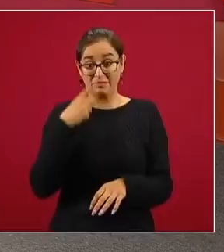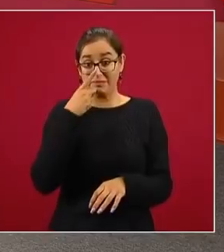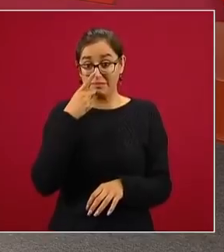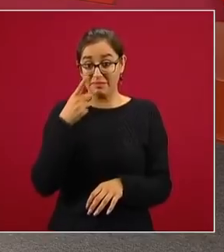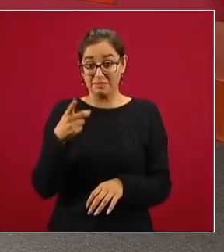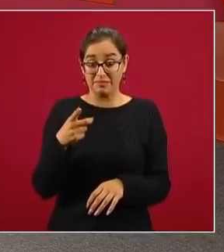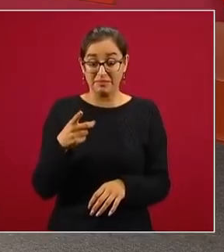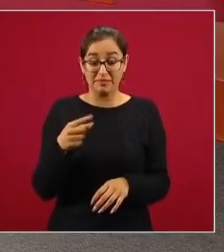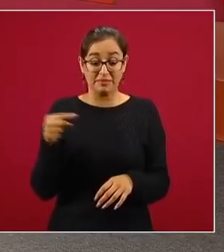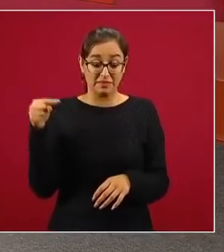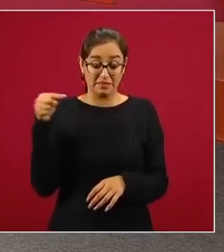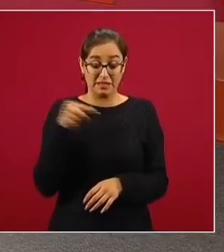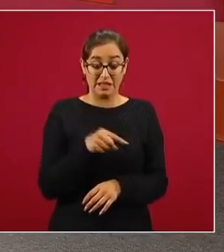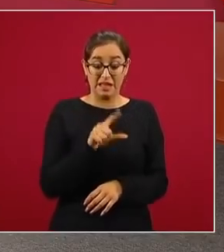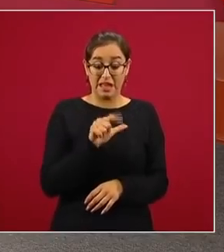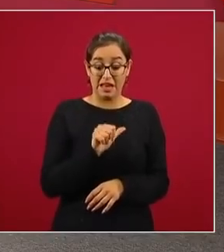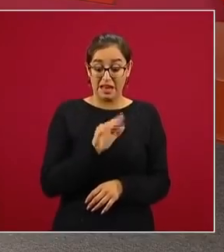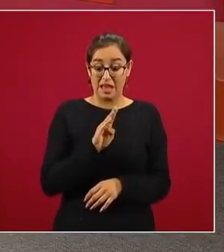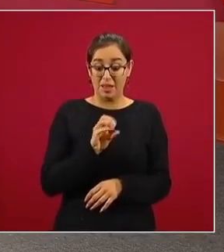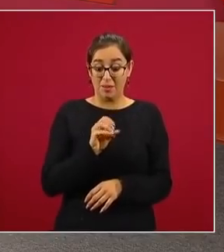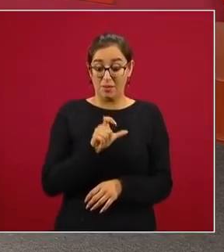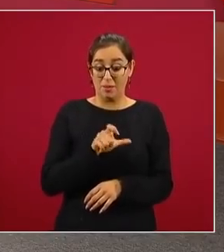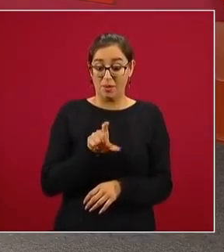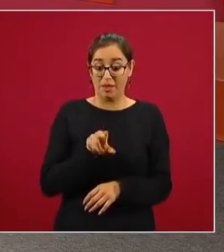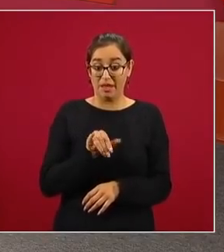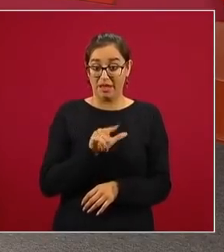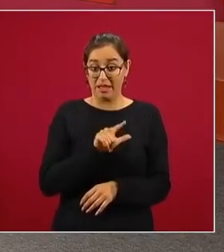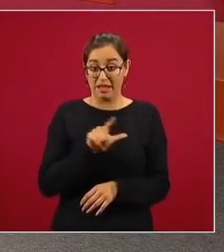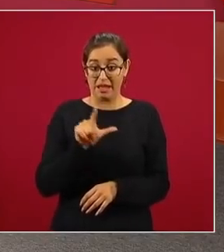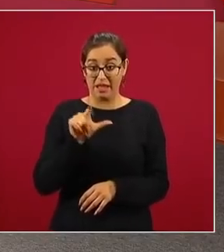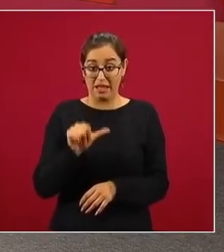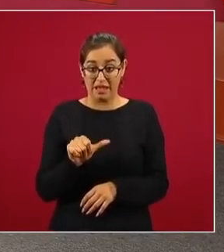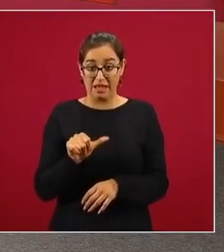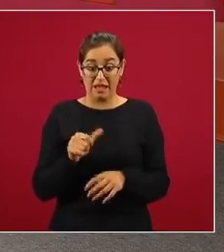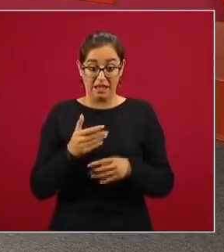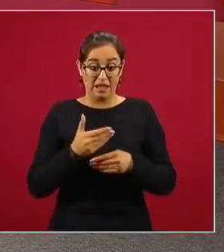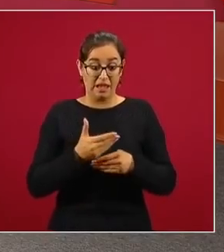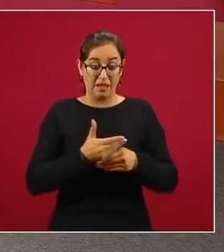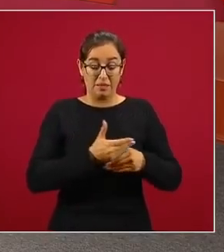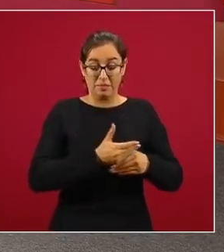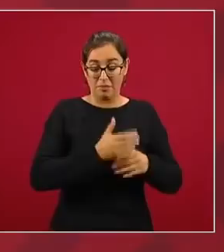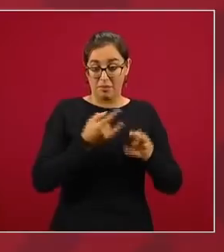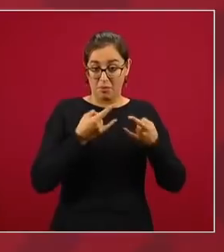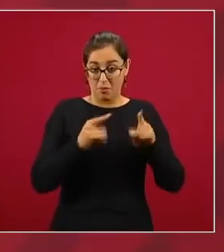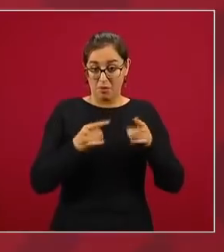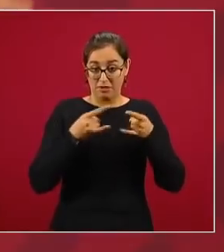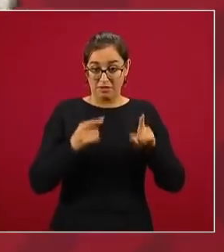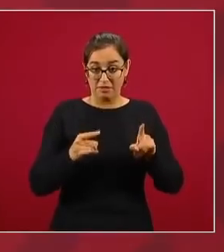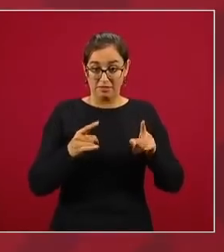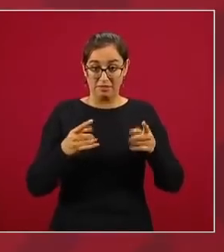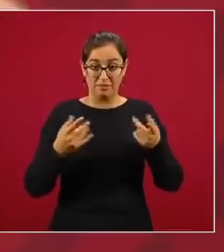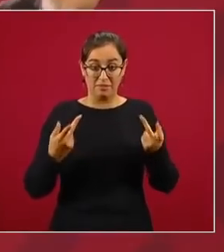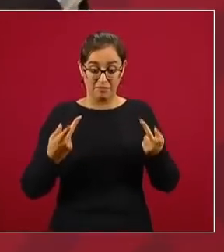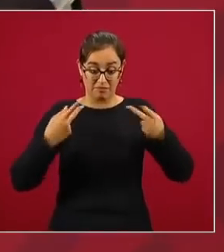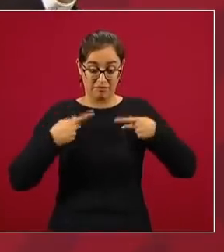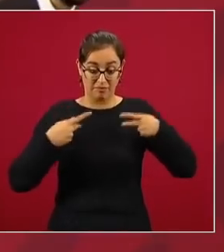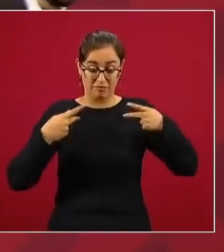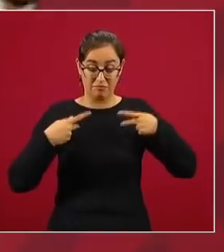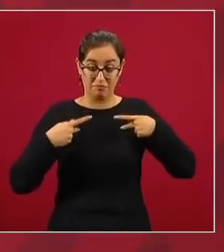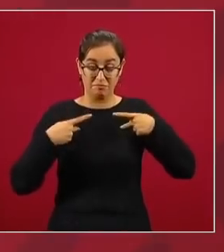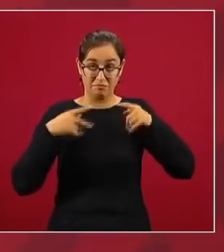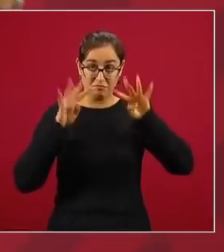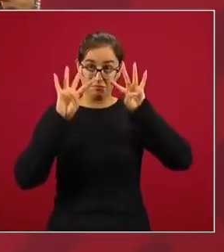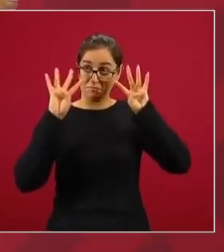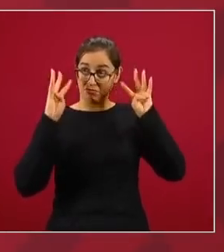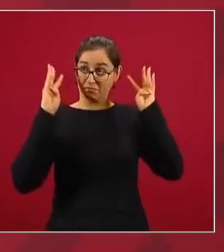los que estaban en la cortina, estaban armados, los que estaban protegiendo